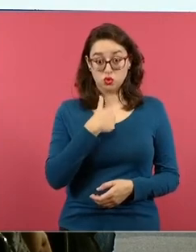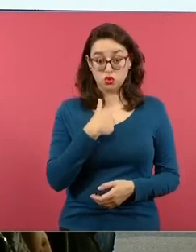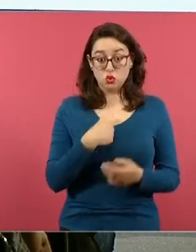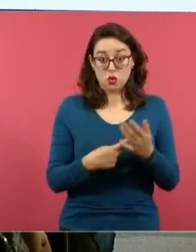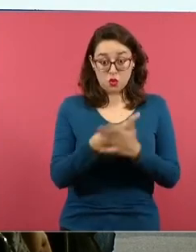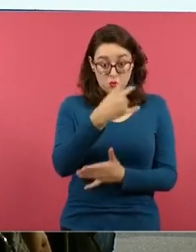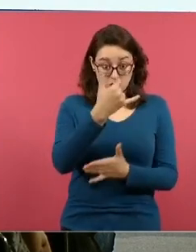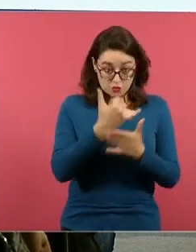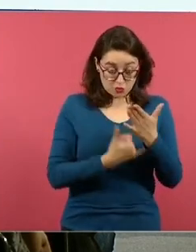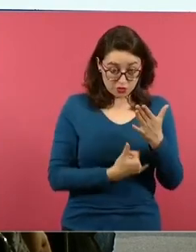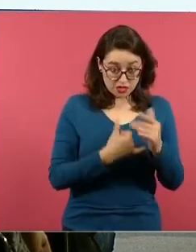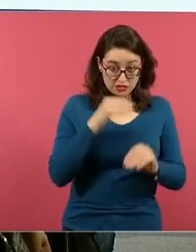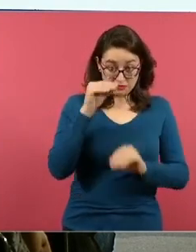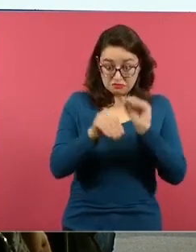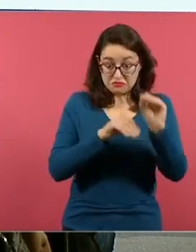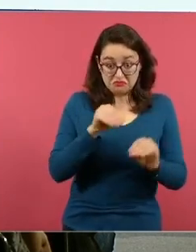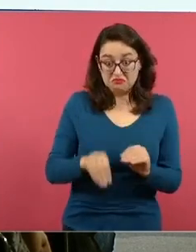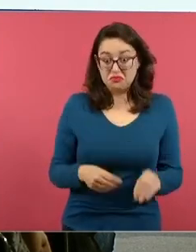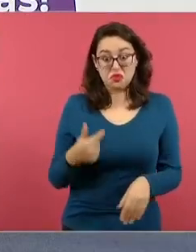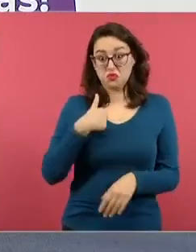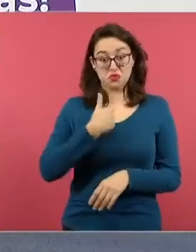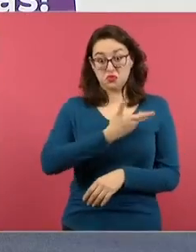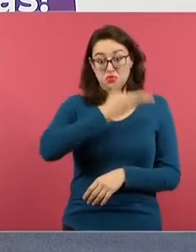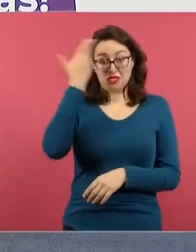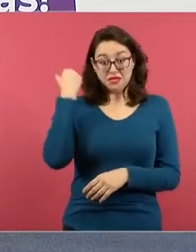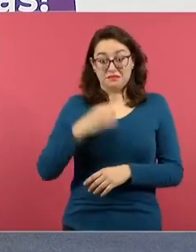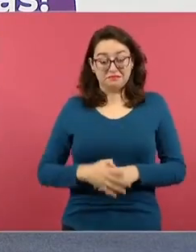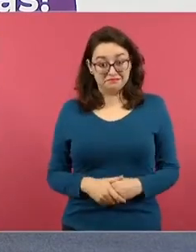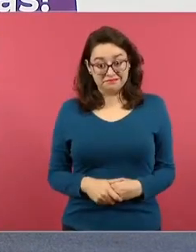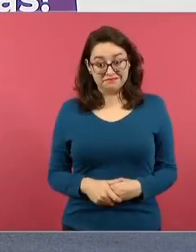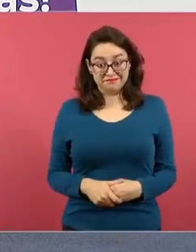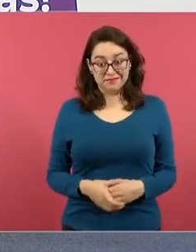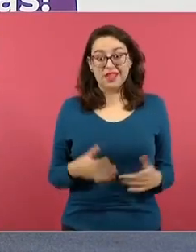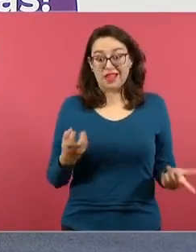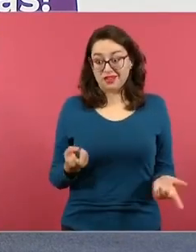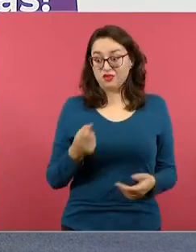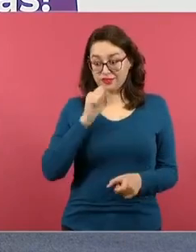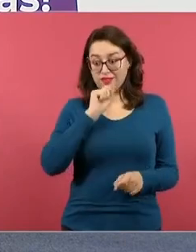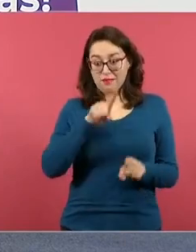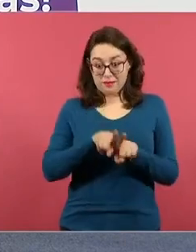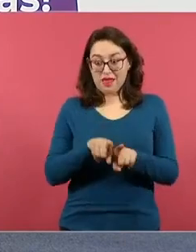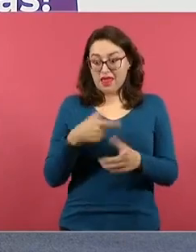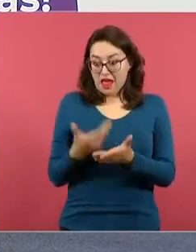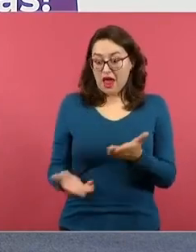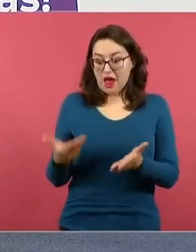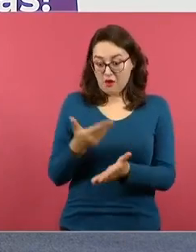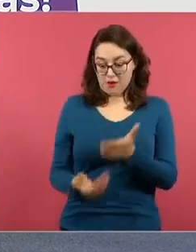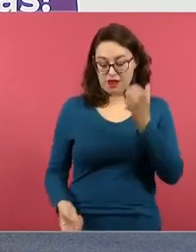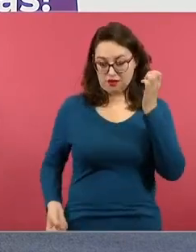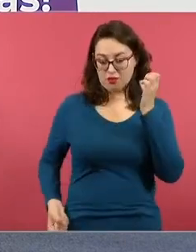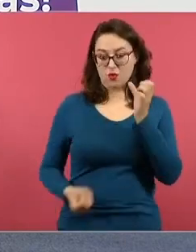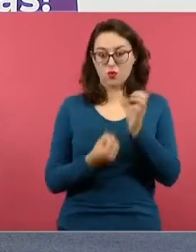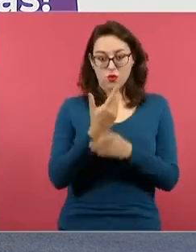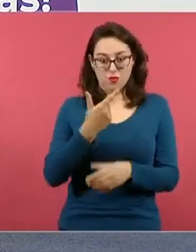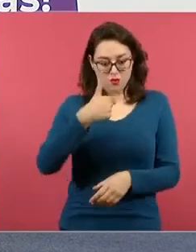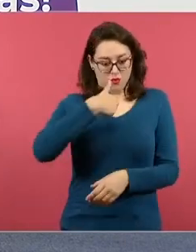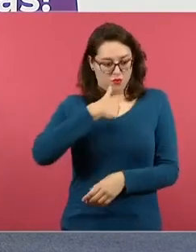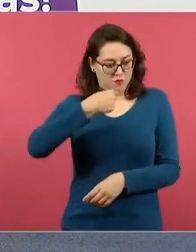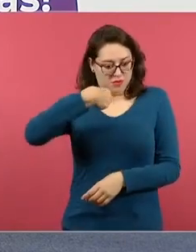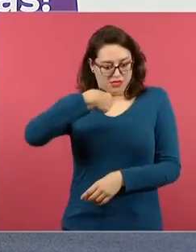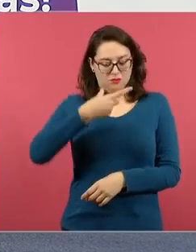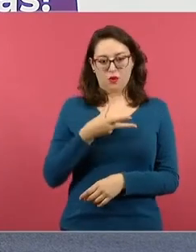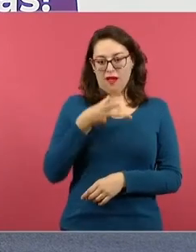pero aprendí en el proceso, posteriormente la aprobación de mi proyecto, que fue algo